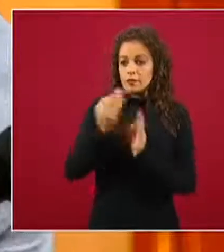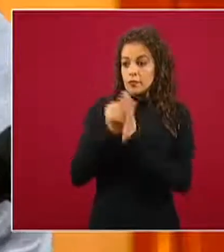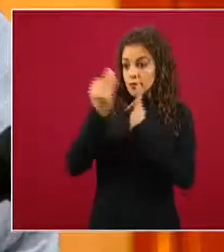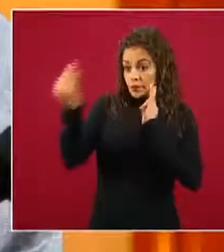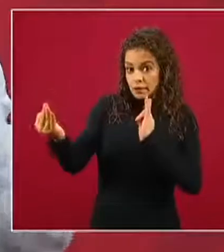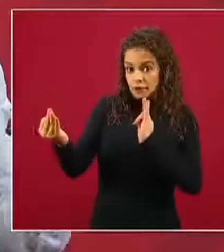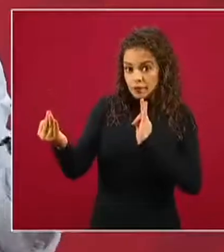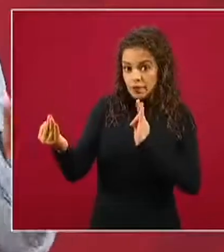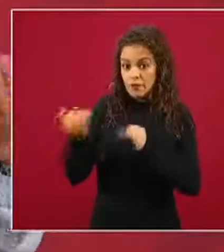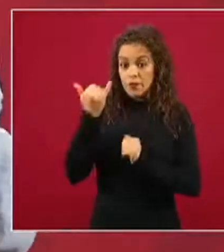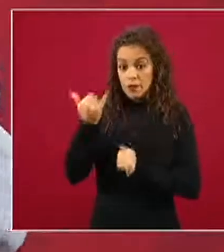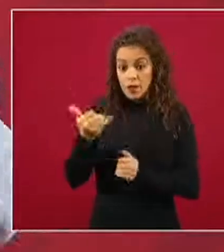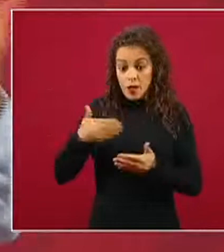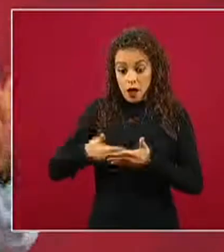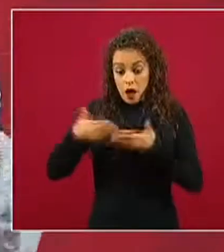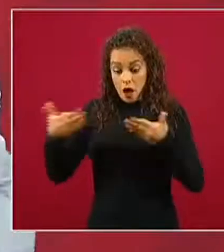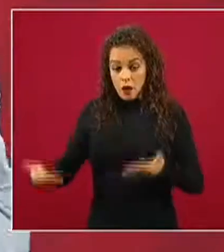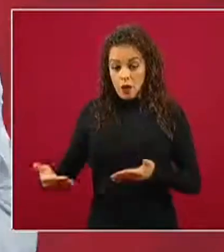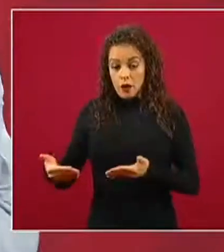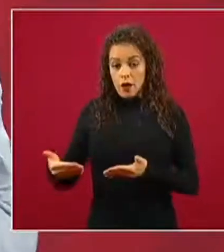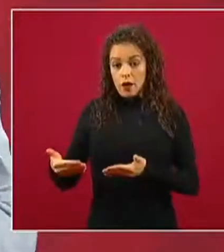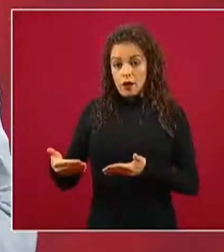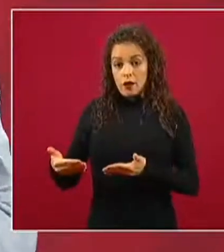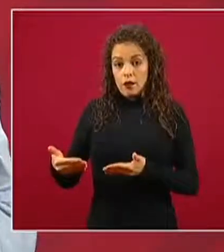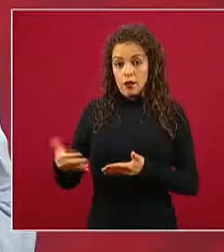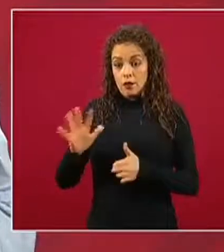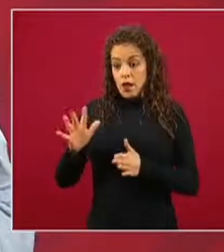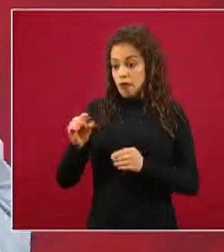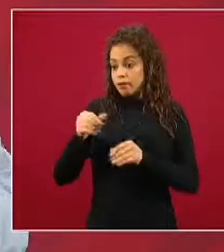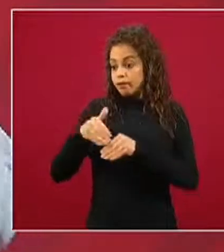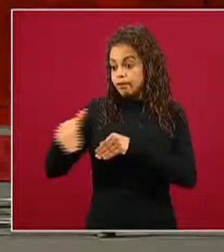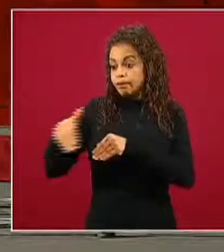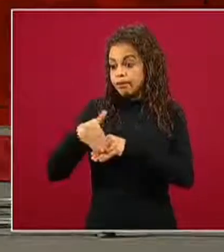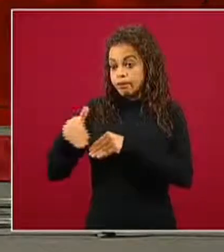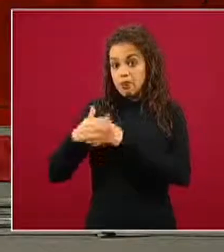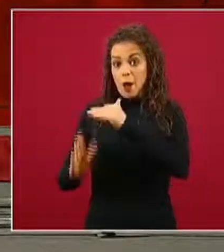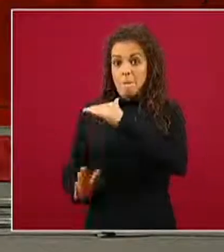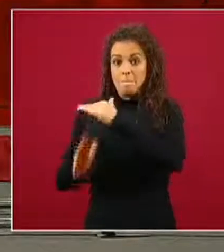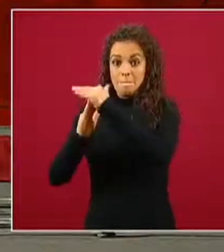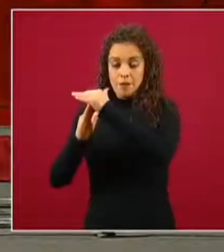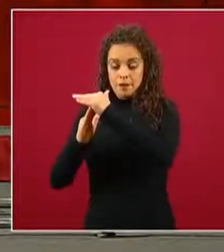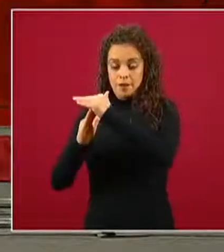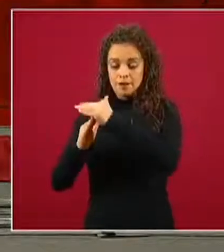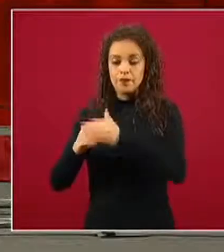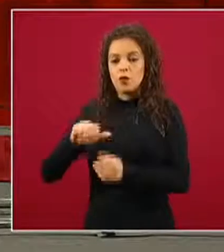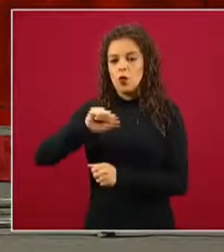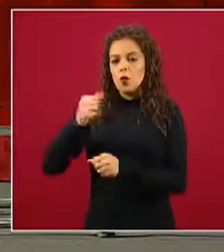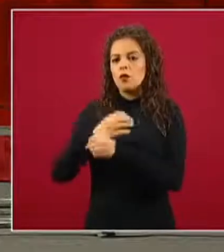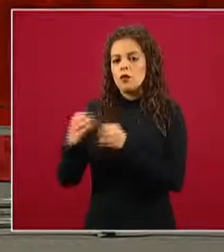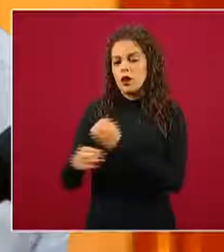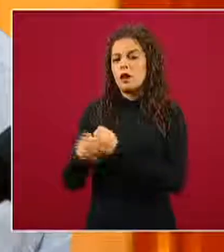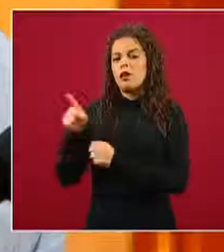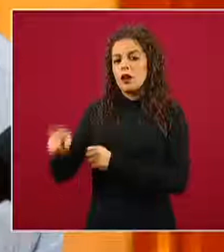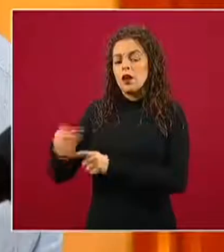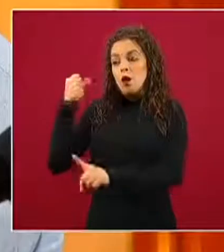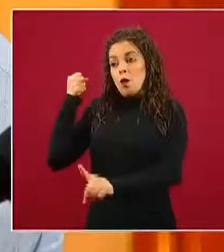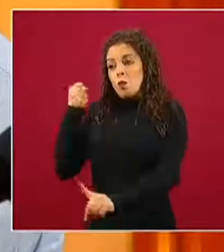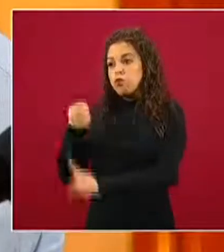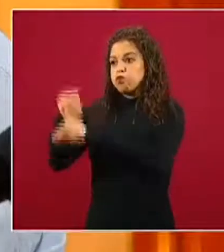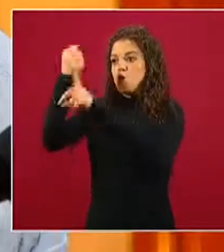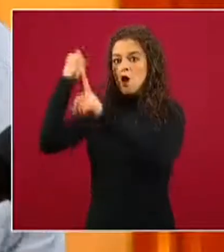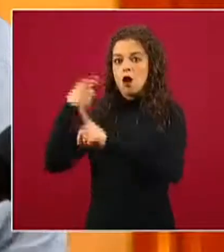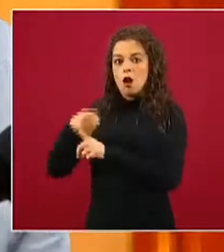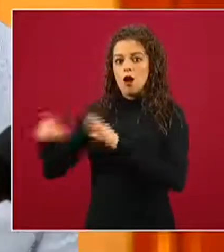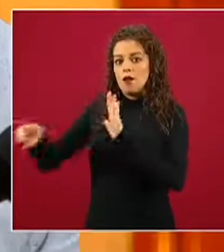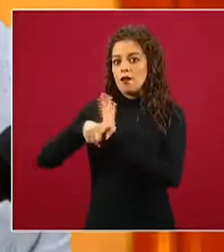jornada y ahora en la que se acerca el fin programado, está el otro elemento que es los impactos negativos que tiene